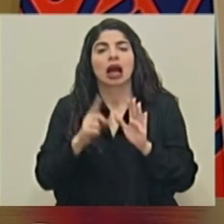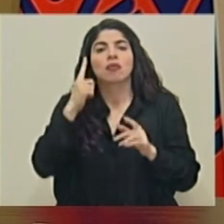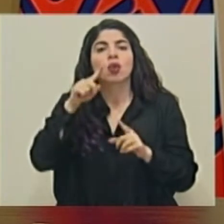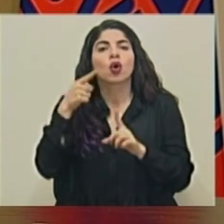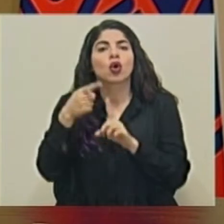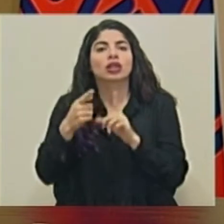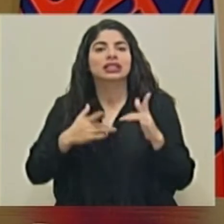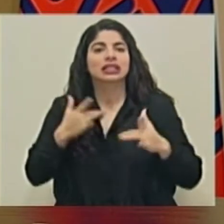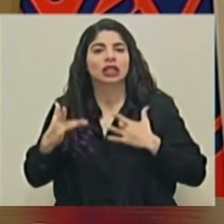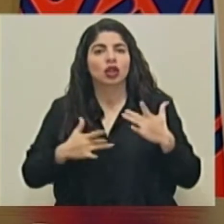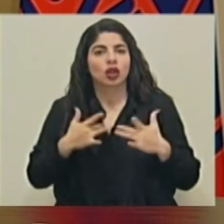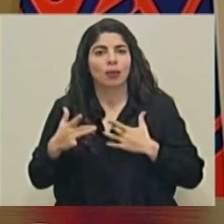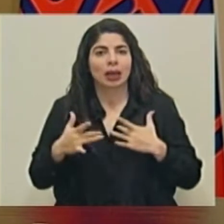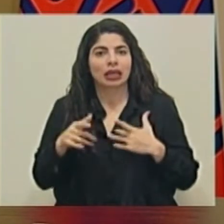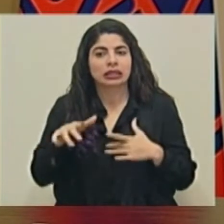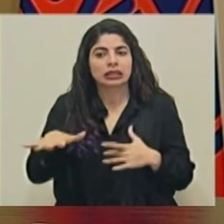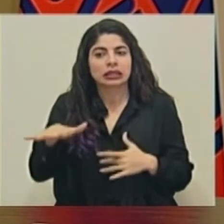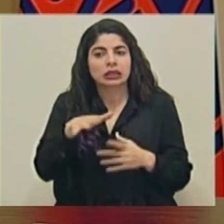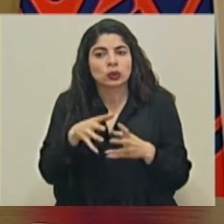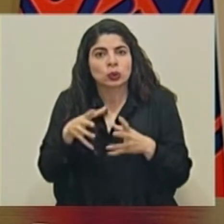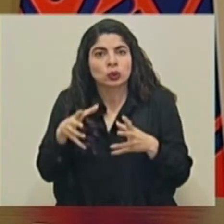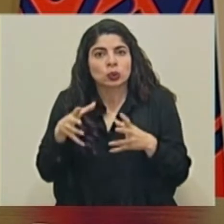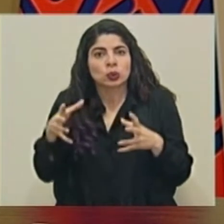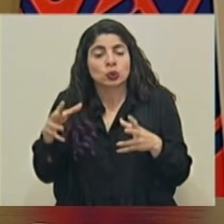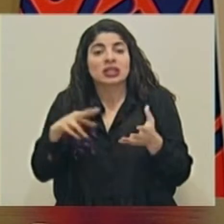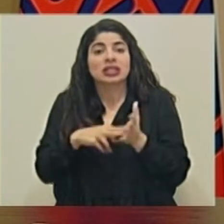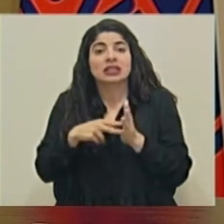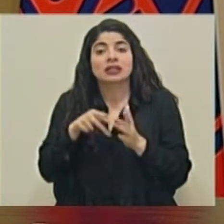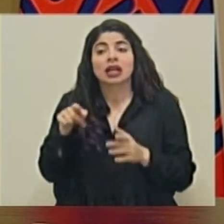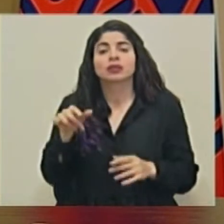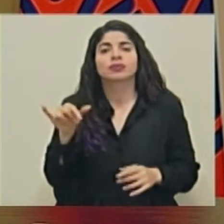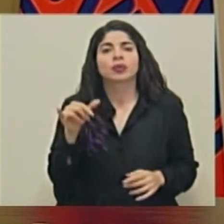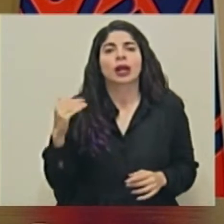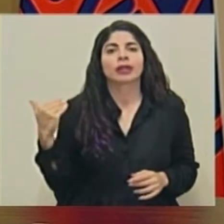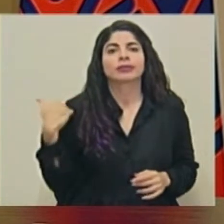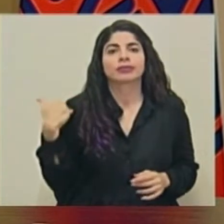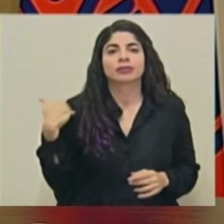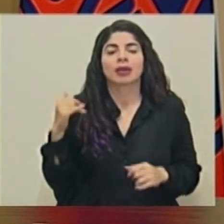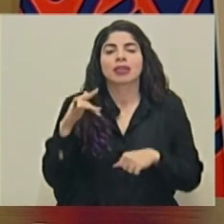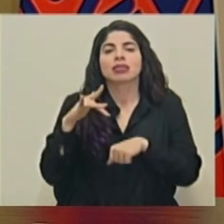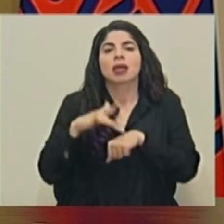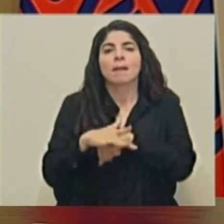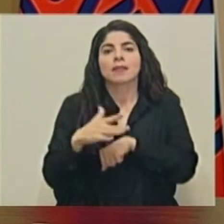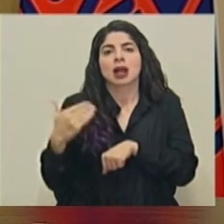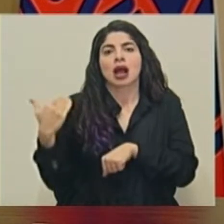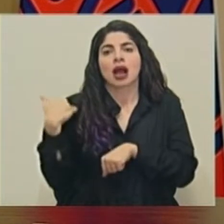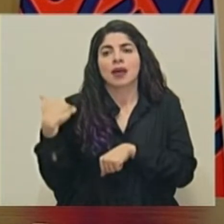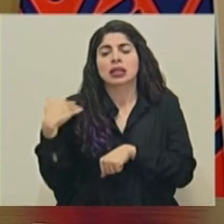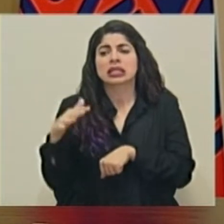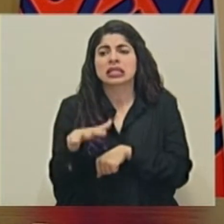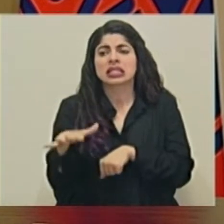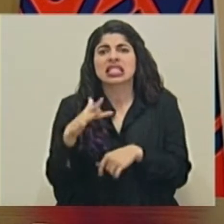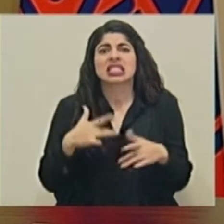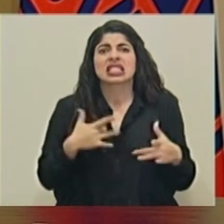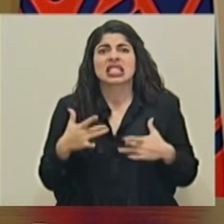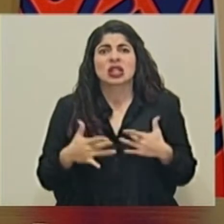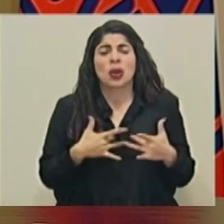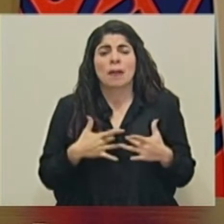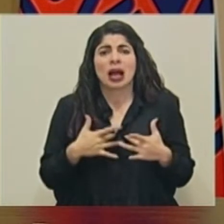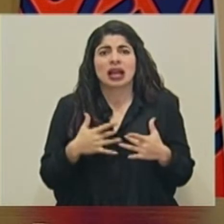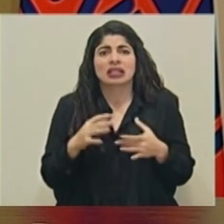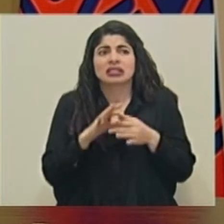que esto lo hemos venido manejando como una advertencia temprana en esos cantones y distritos. 55